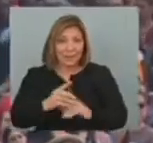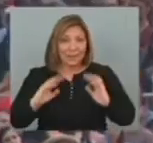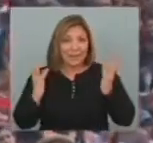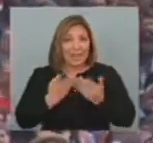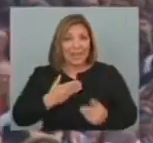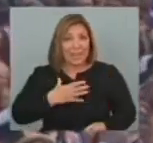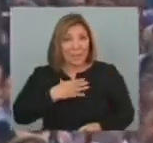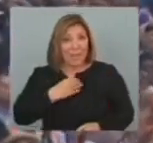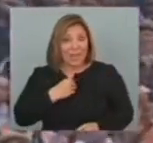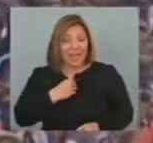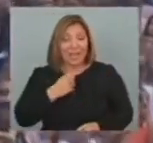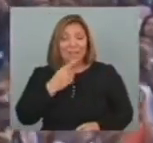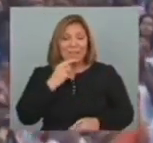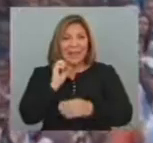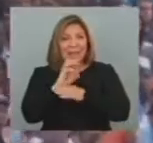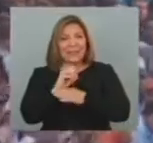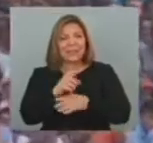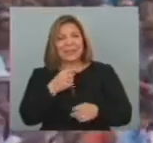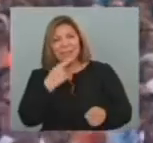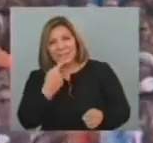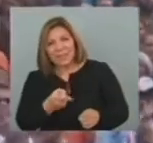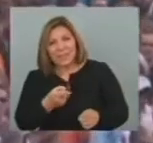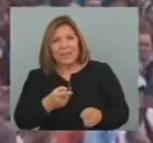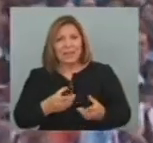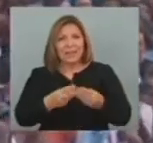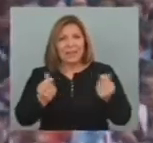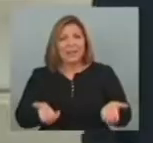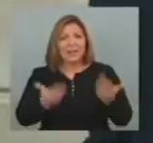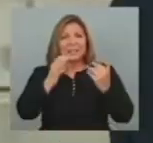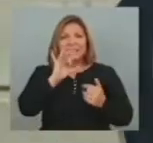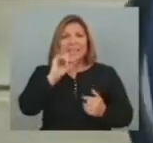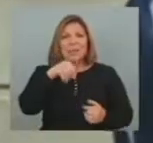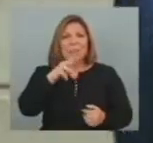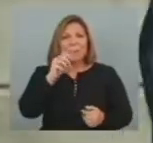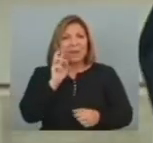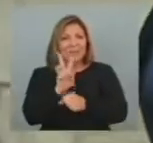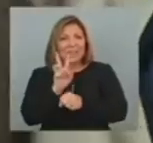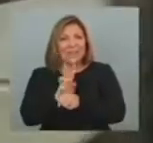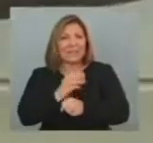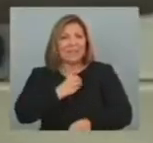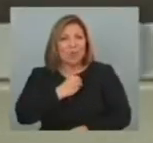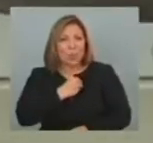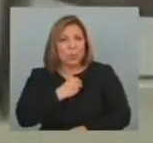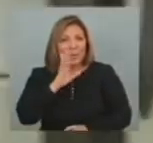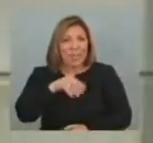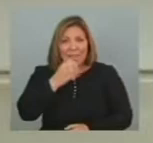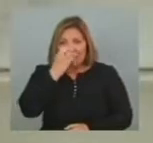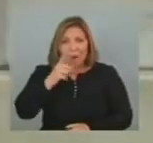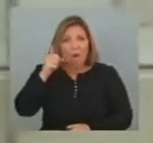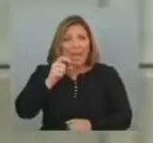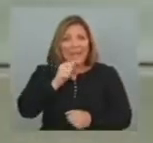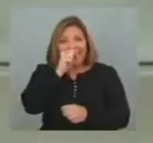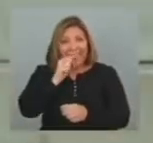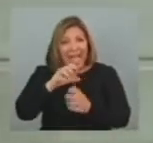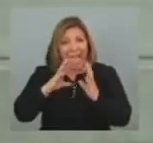la Casa Blanca Para criticar El veredicto Que absolvió A George Zimmerman Un vigilante voluntario Del Estado de Florida Que